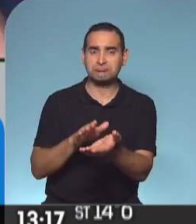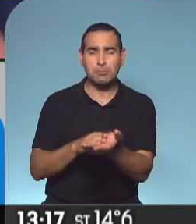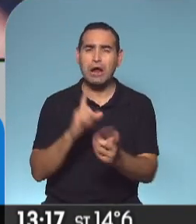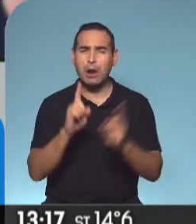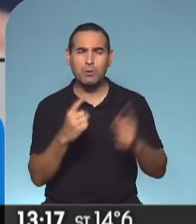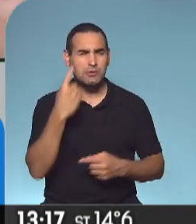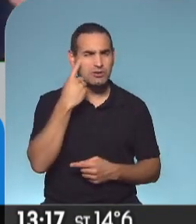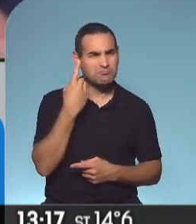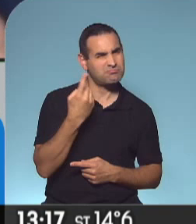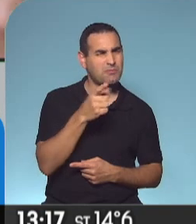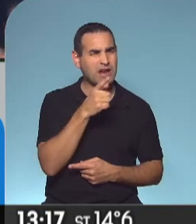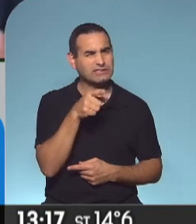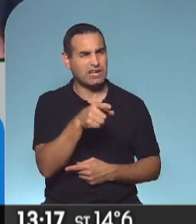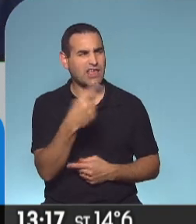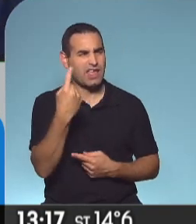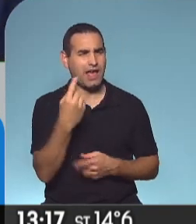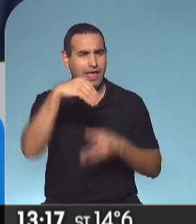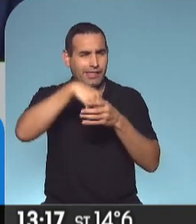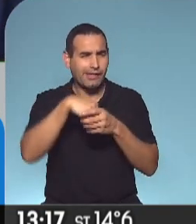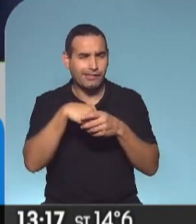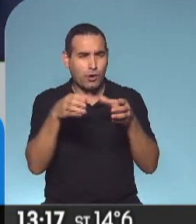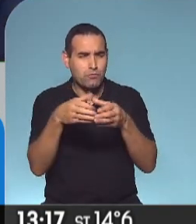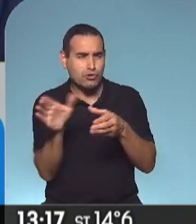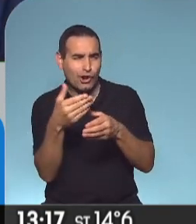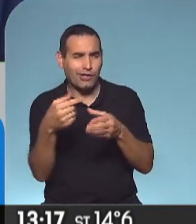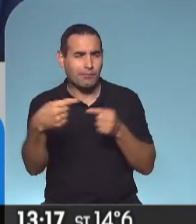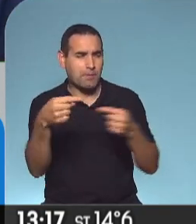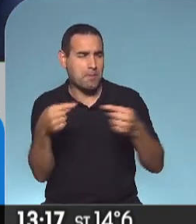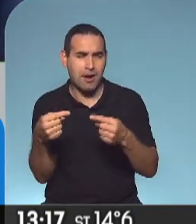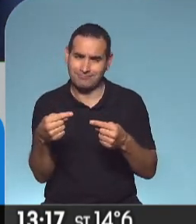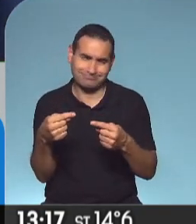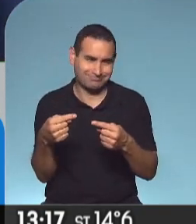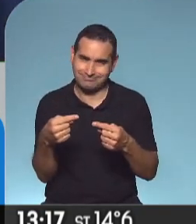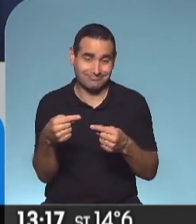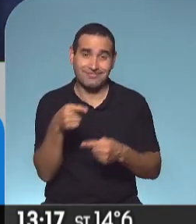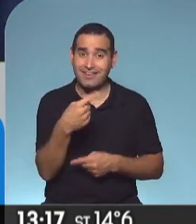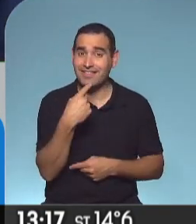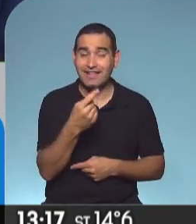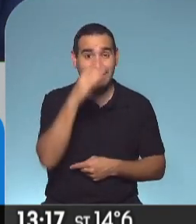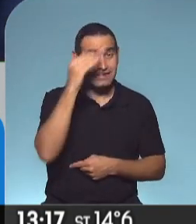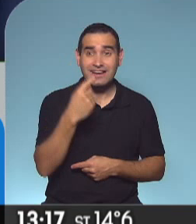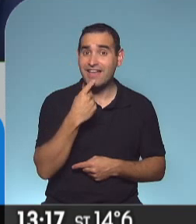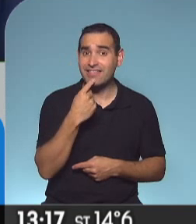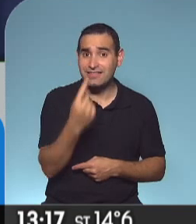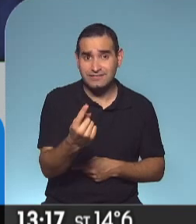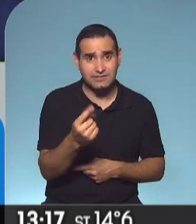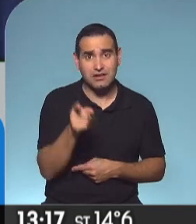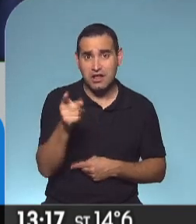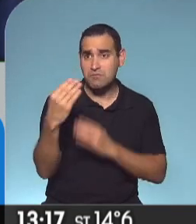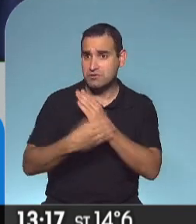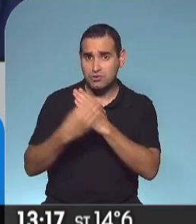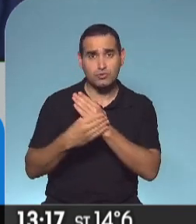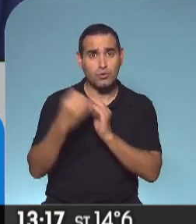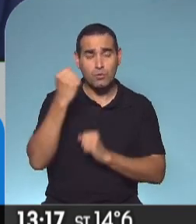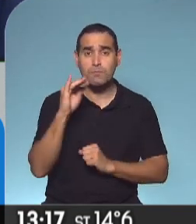especulaban con algunas diferencias dentro del frente de gobierno. Dijo clarito como el agua, Cristina, con respecto a las palabras de Martín